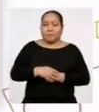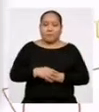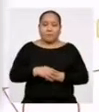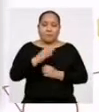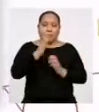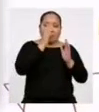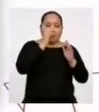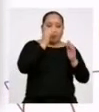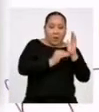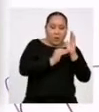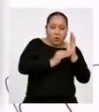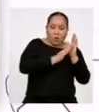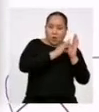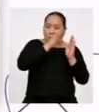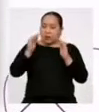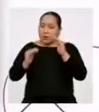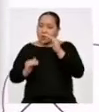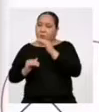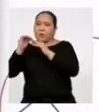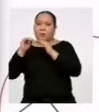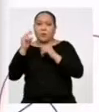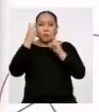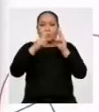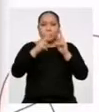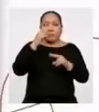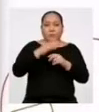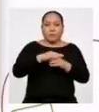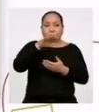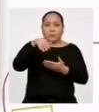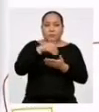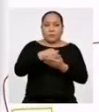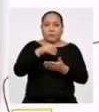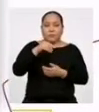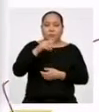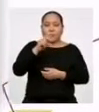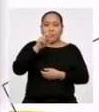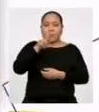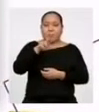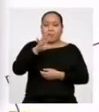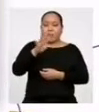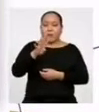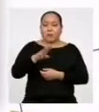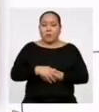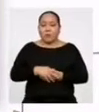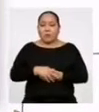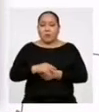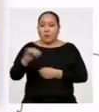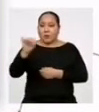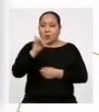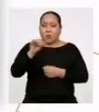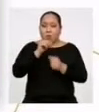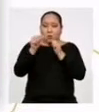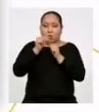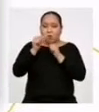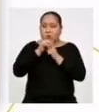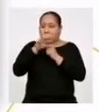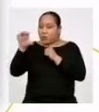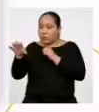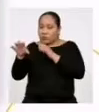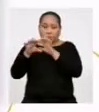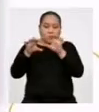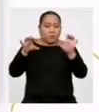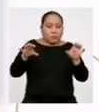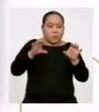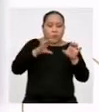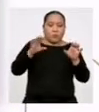mayor Vemos que al ordenar el valor central es 34 Tiene igual cantidad de valores que se